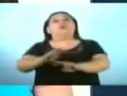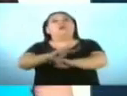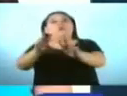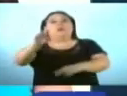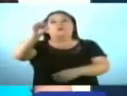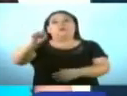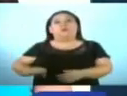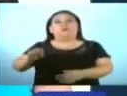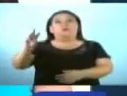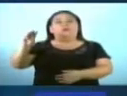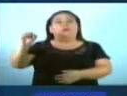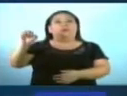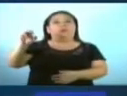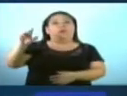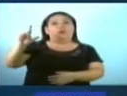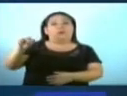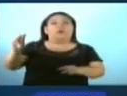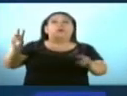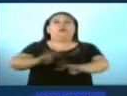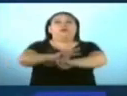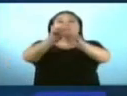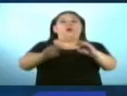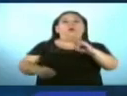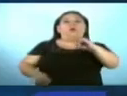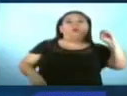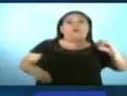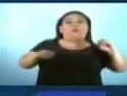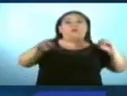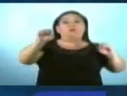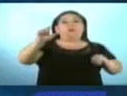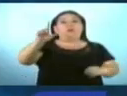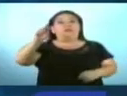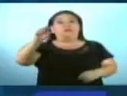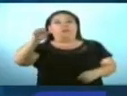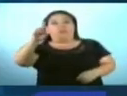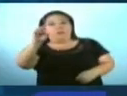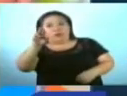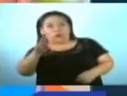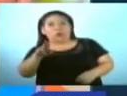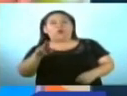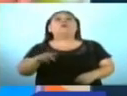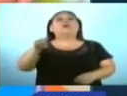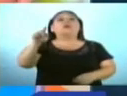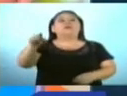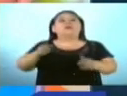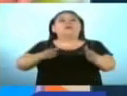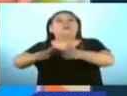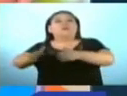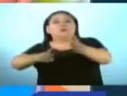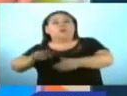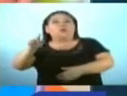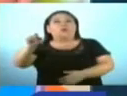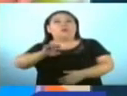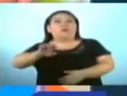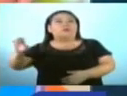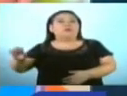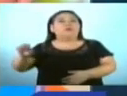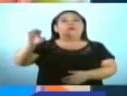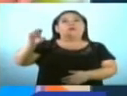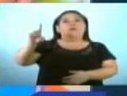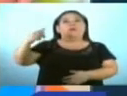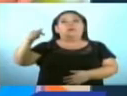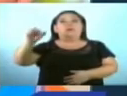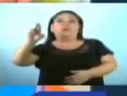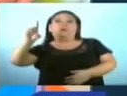occidental. Los ediles son, en Aguachapán Centro, Carlos Mía por el PCN. En Aguachapán Sur, Hugo Torrento por